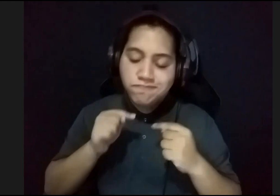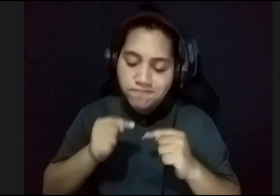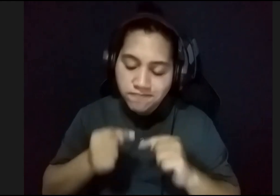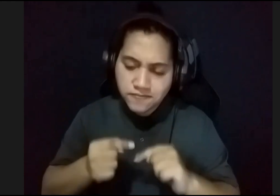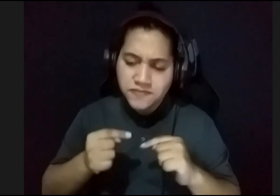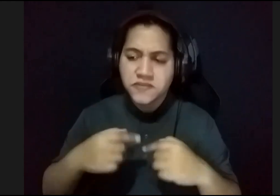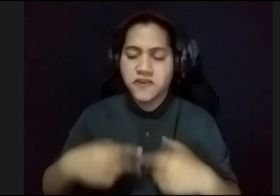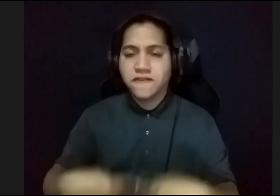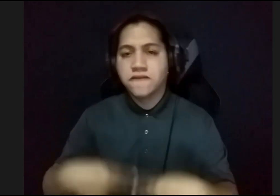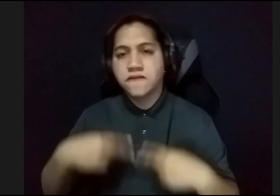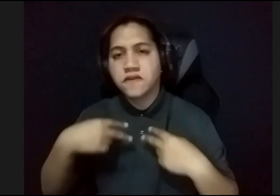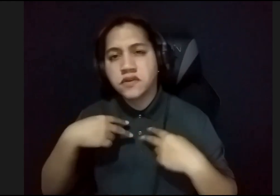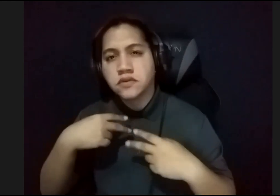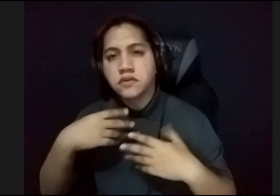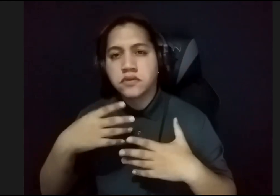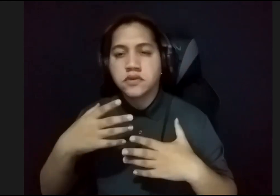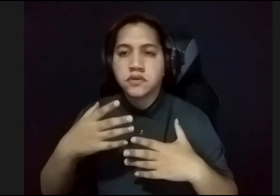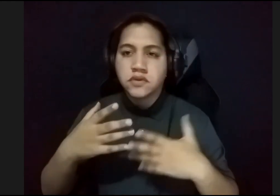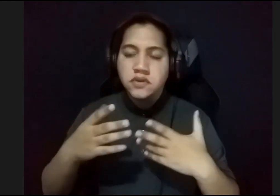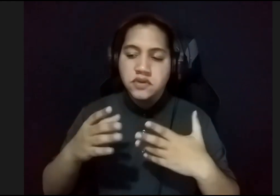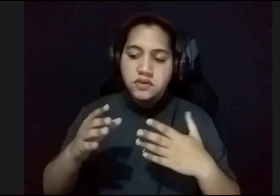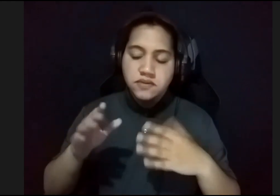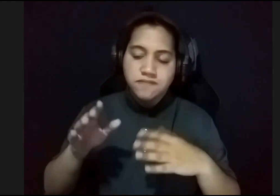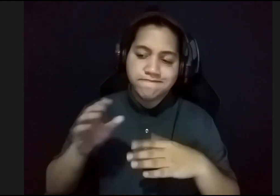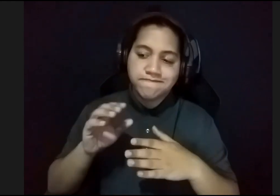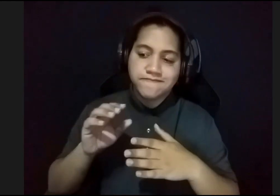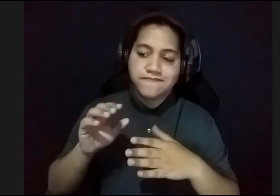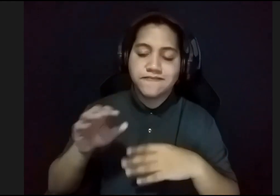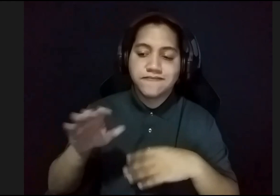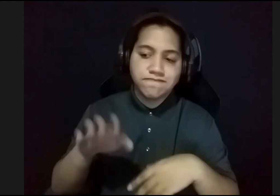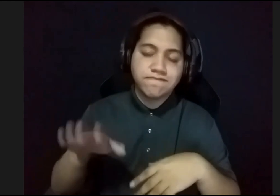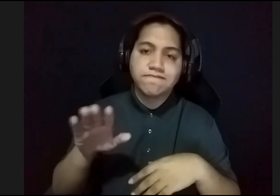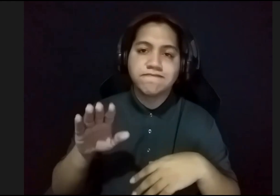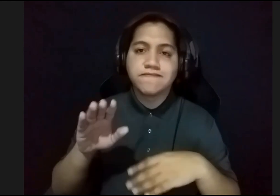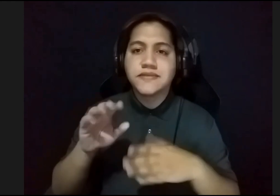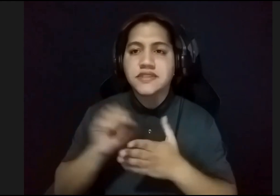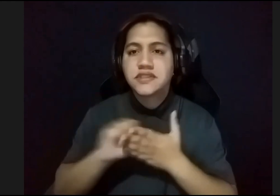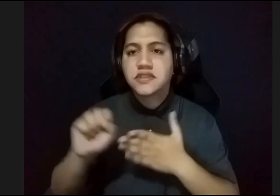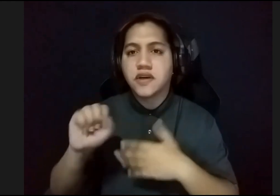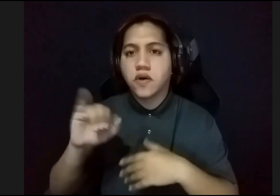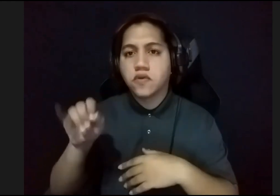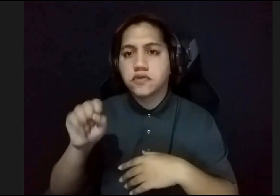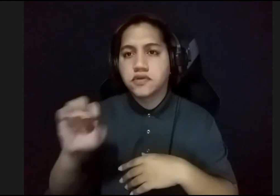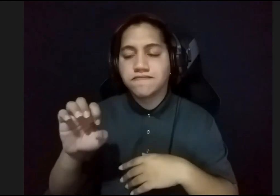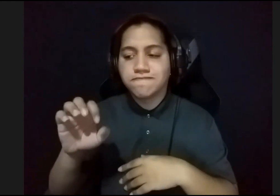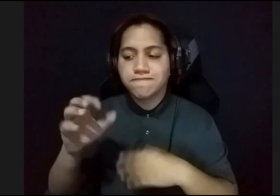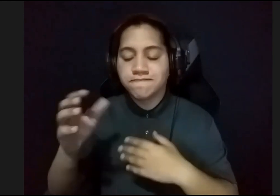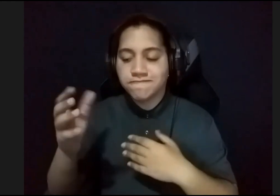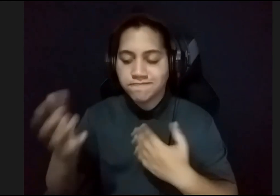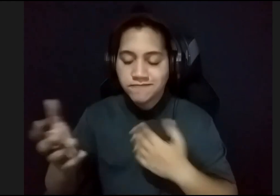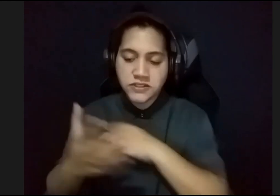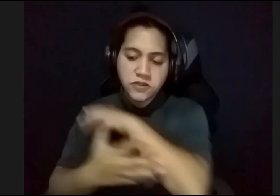que ella tenía, en la barriada San José, se puede recoger, la pobreza, y no solamente,